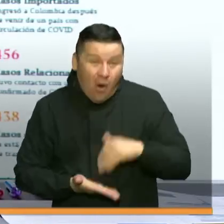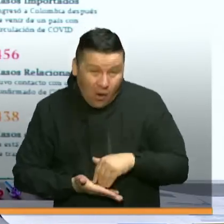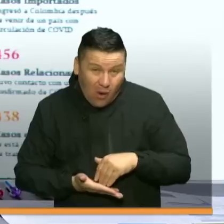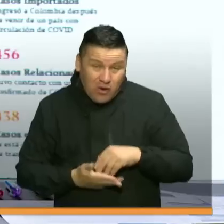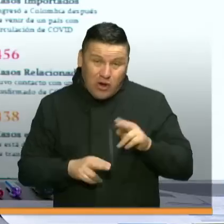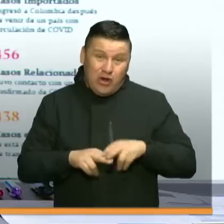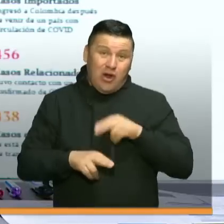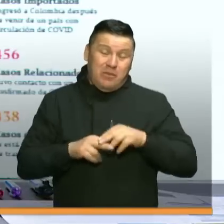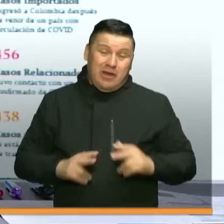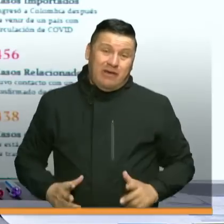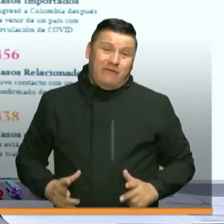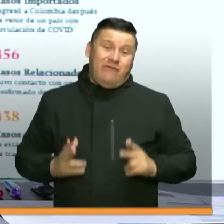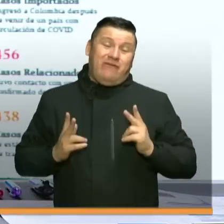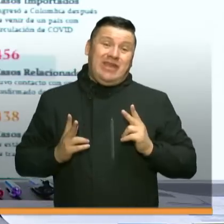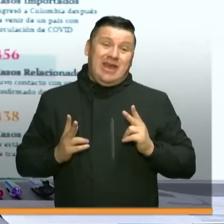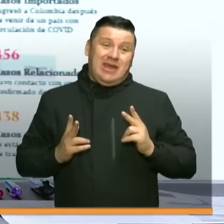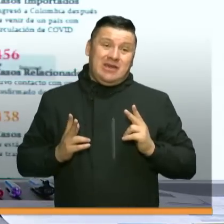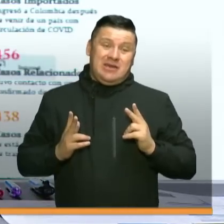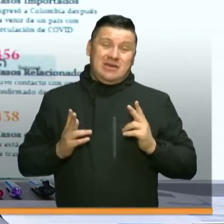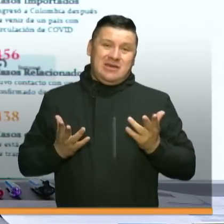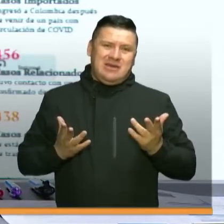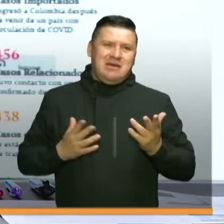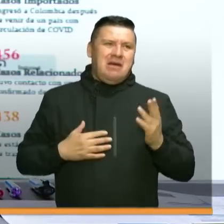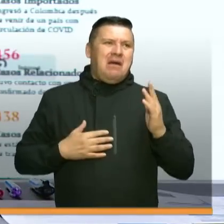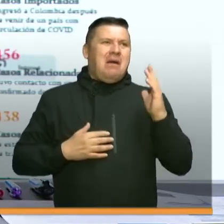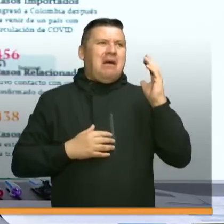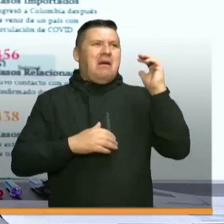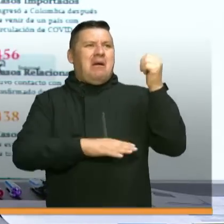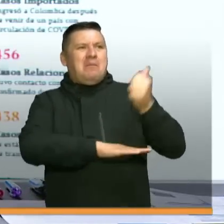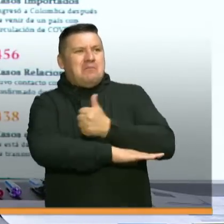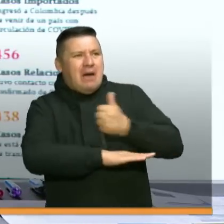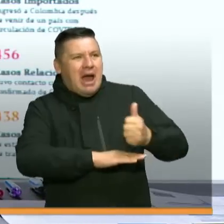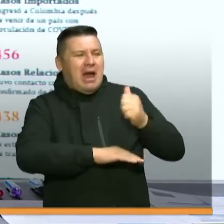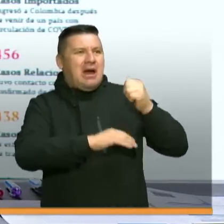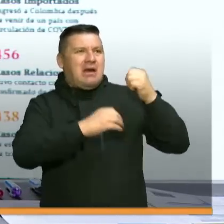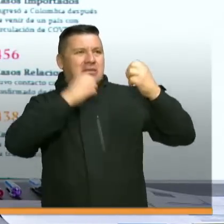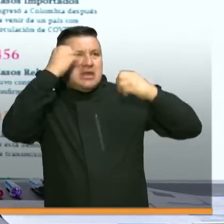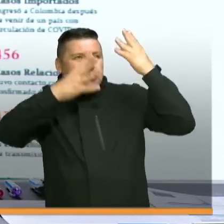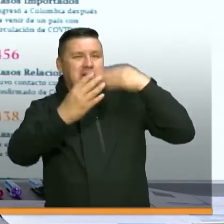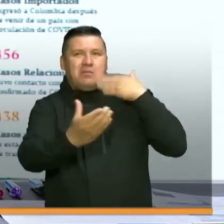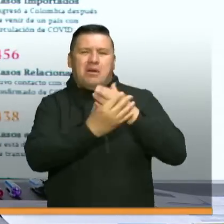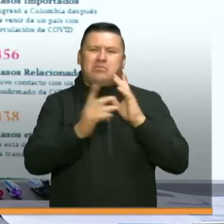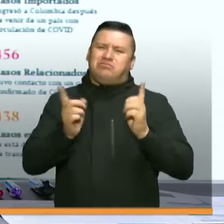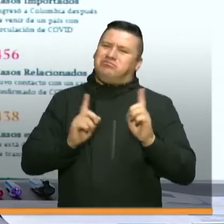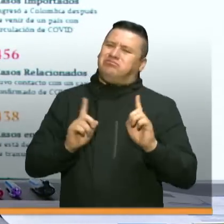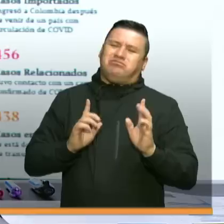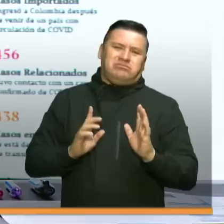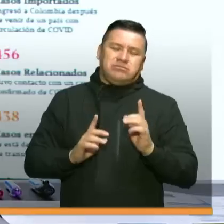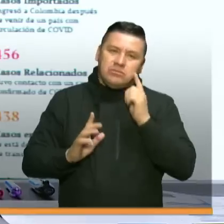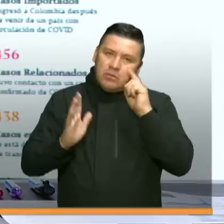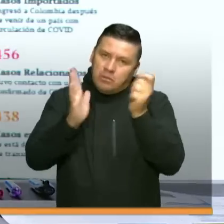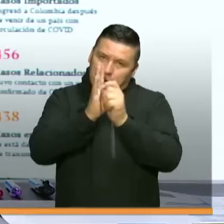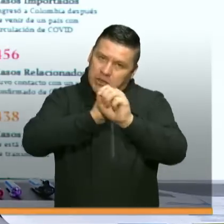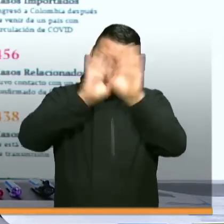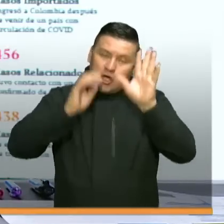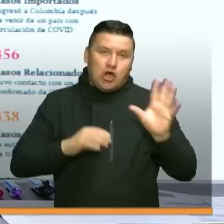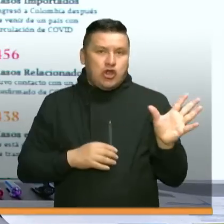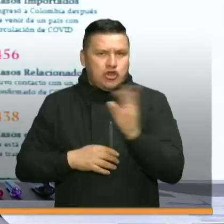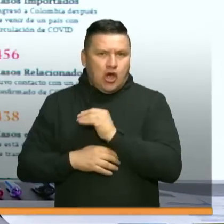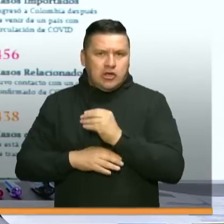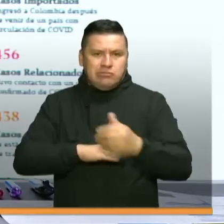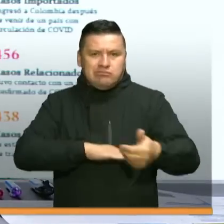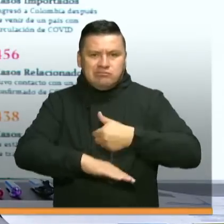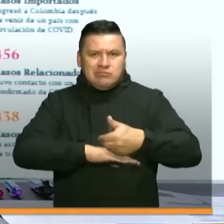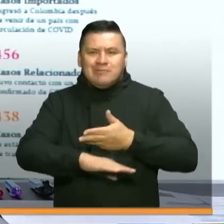la normalidad como la teníamos antes de estar en bares, en discotecas, en eventos masivos. Ahí tenemos que ser muy claros. Todas esas